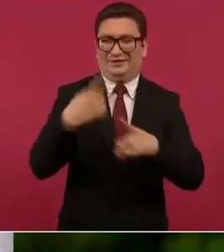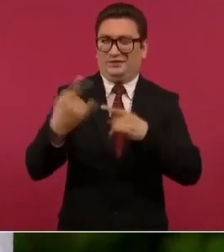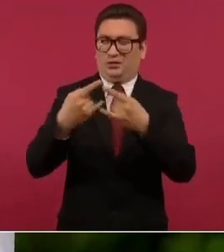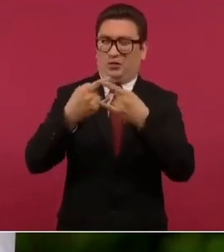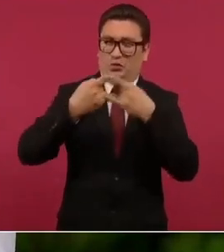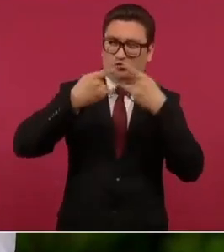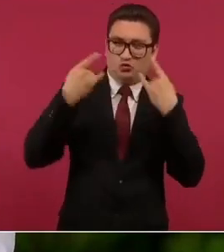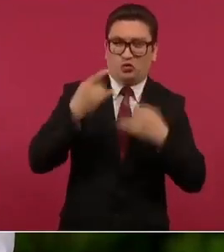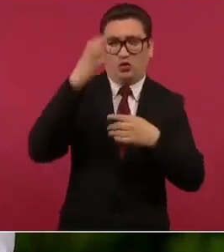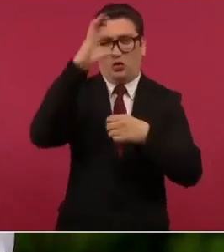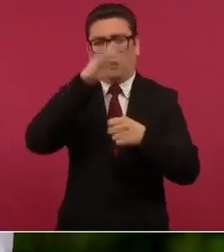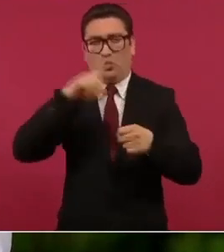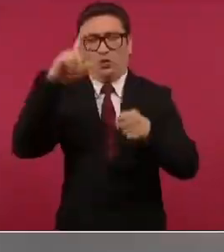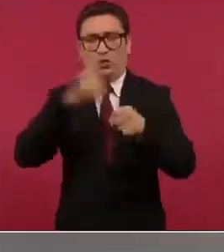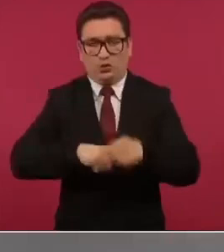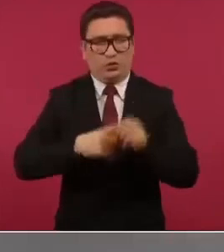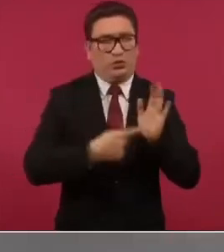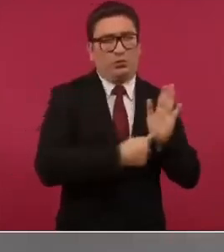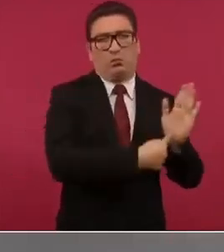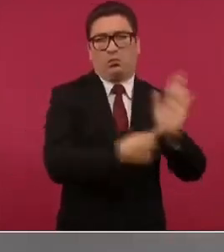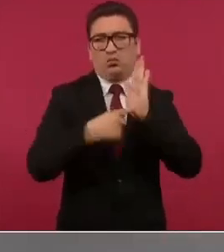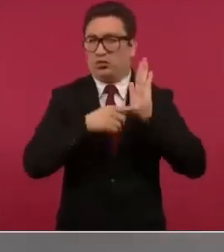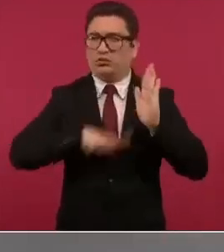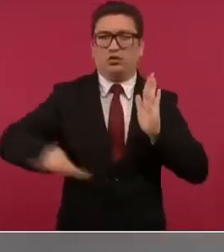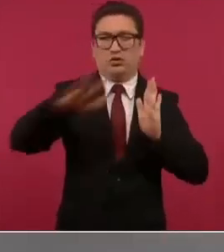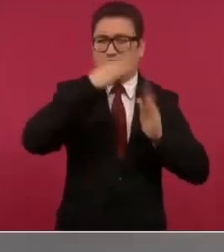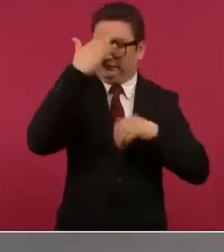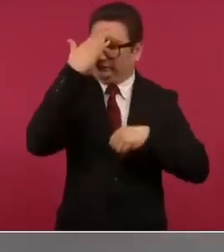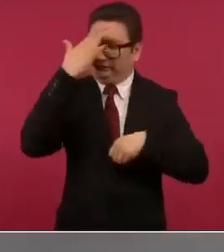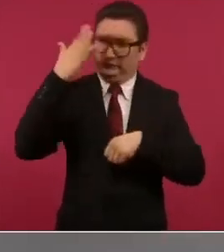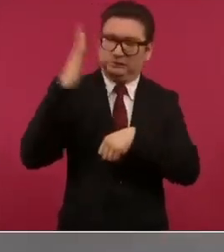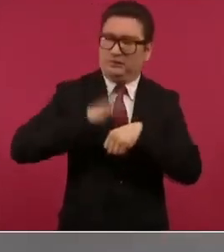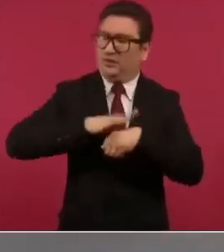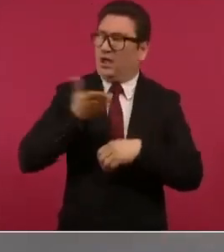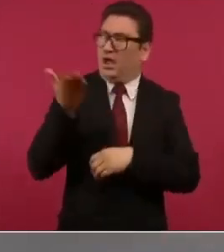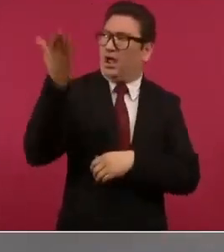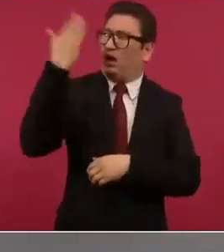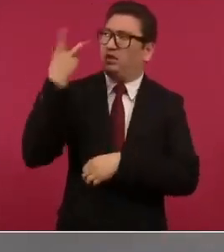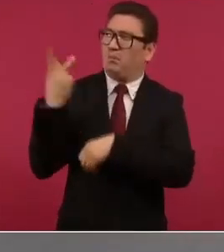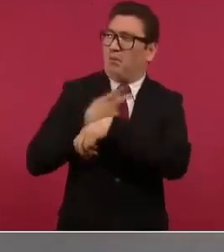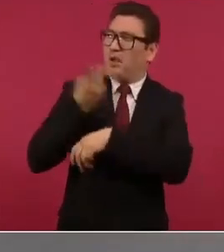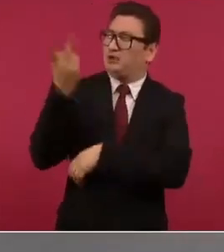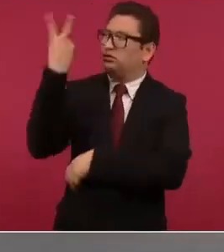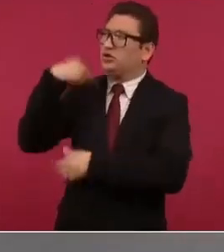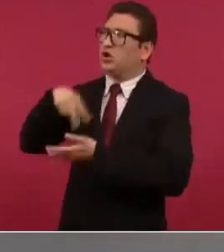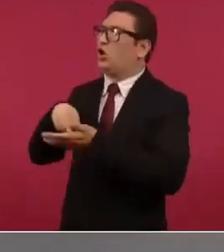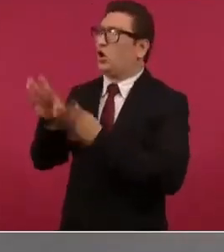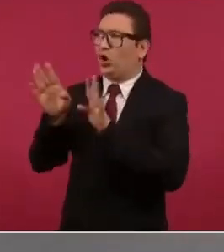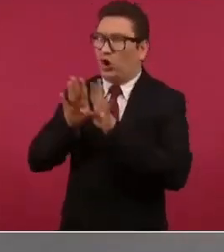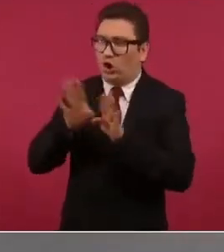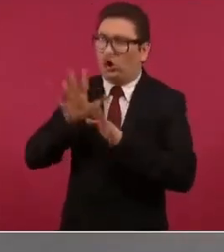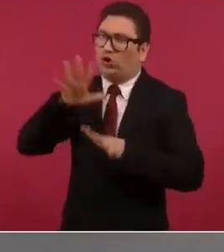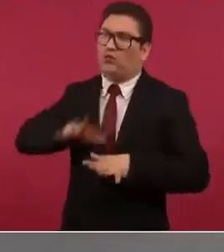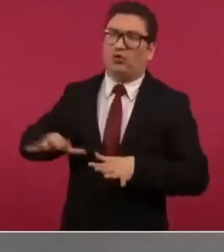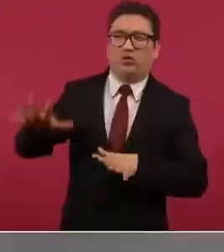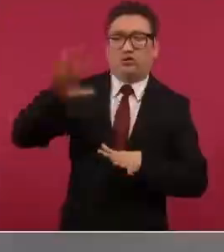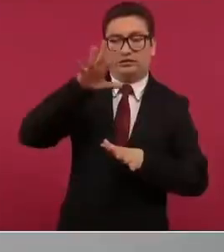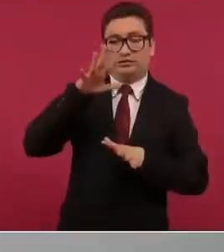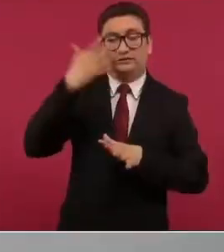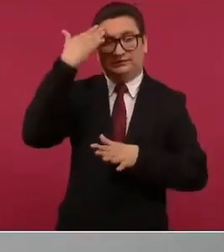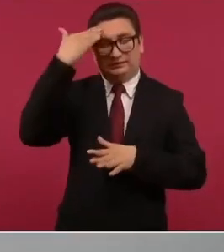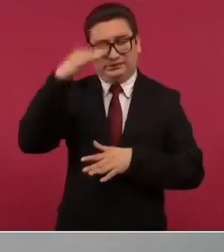y culturales para no olvidar nuestro pasado de pueblo originario invadido